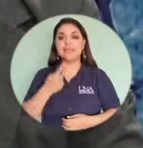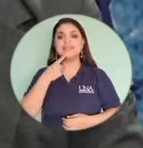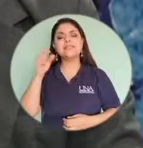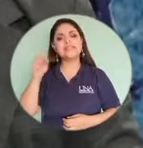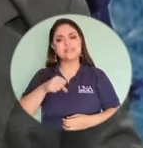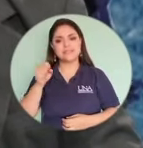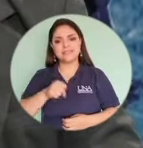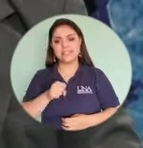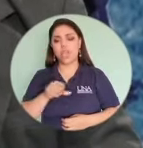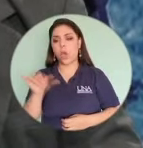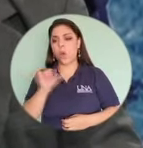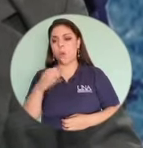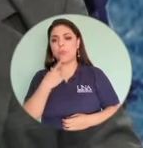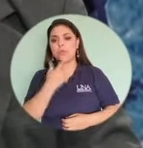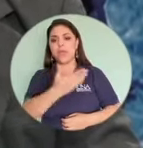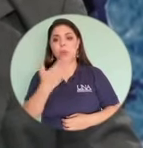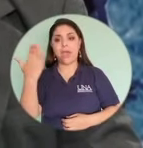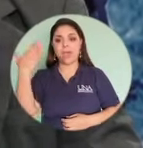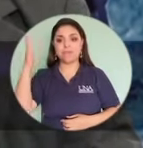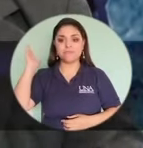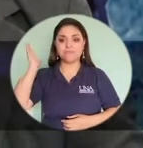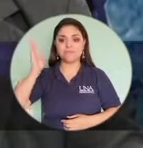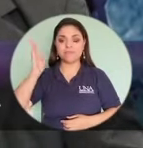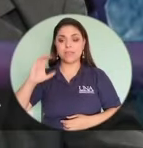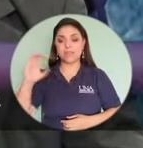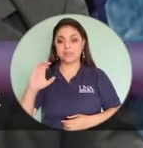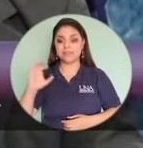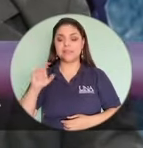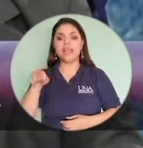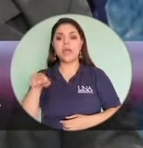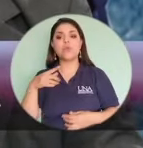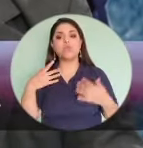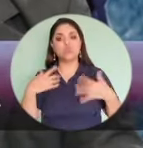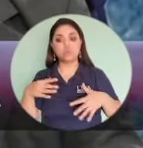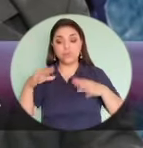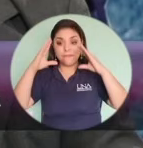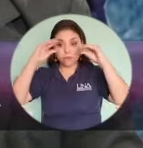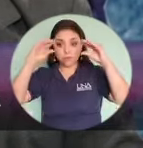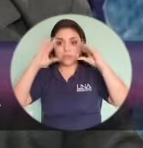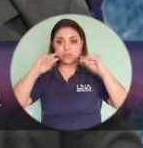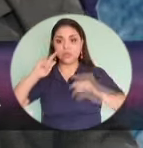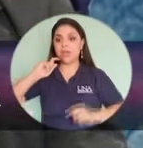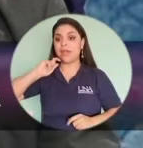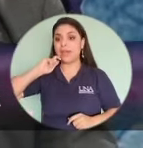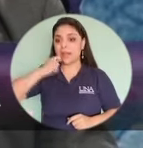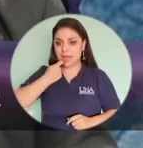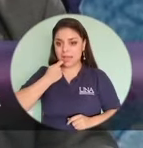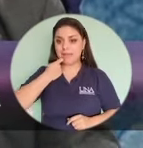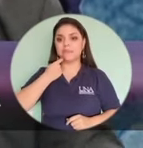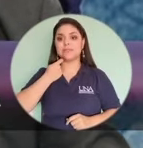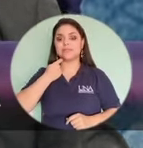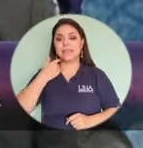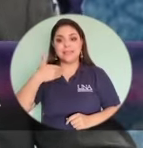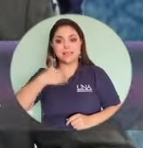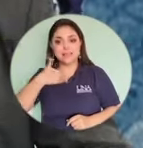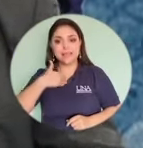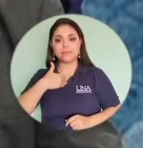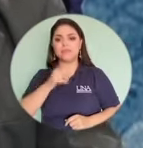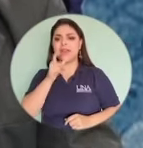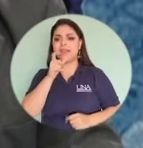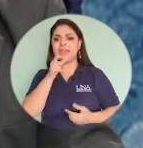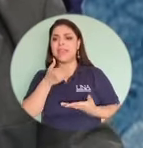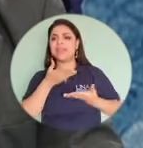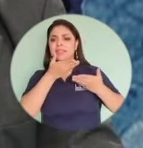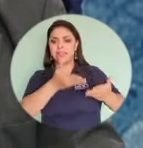anterior panelista, la información que manejamos, las claves que manejamos, a quién le brindamos